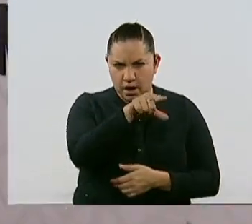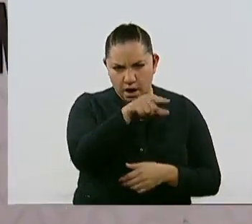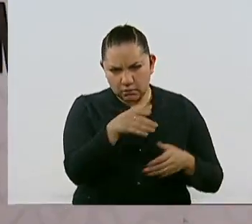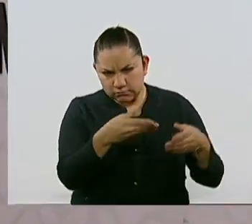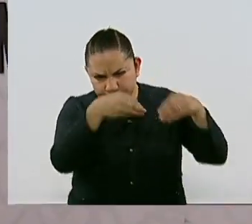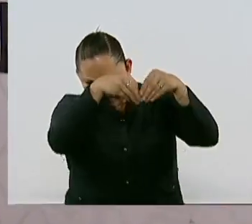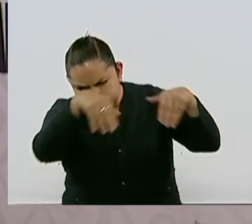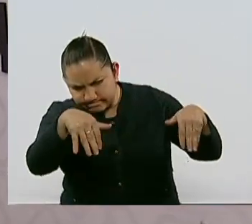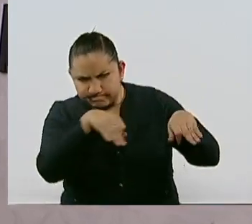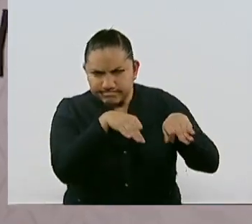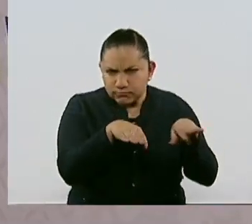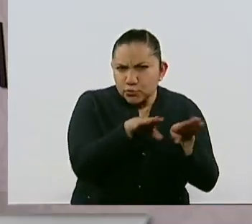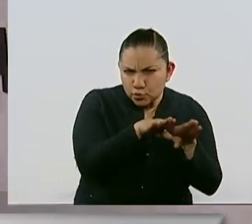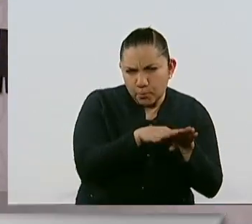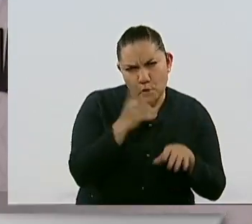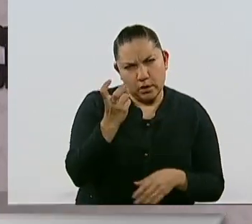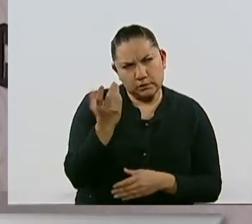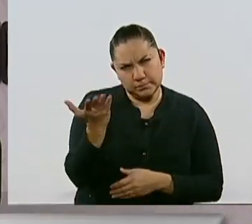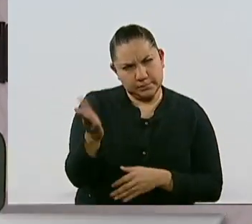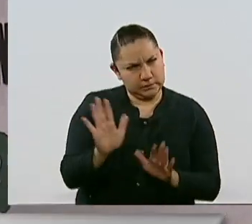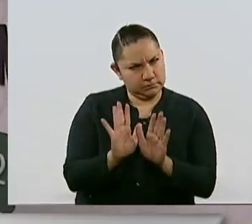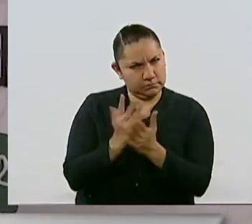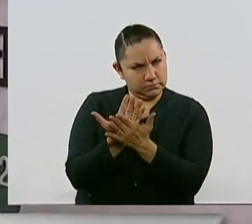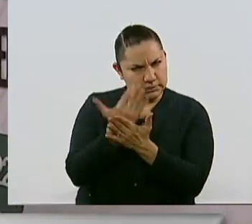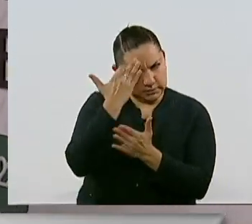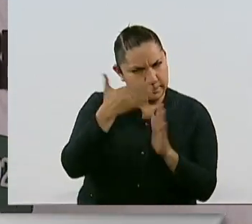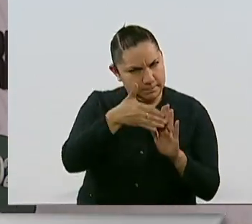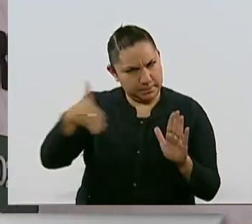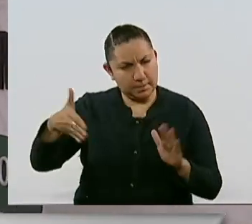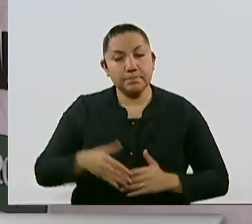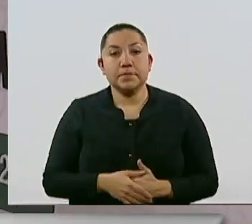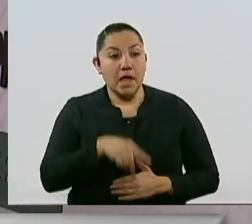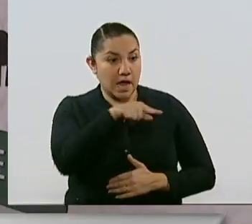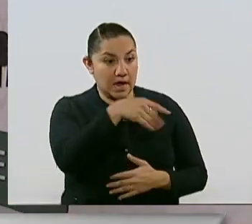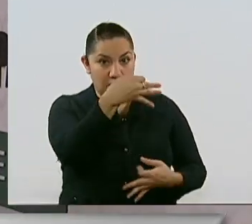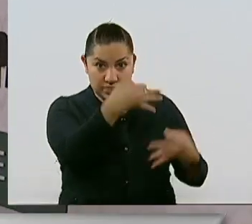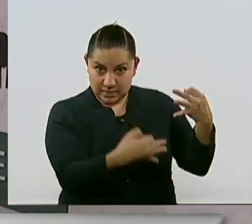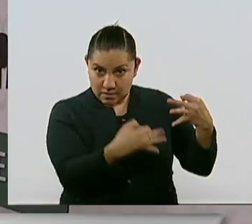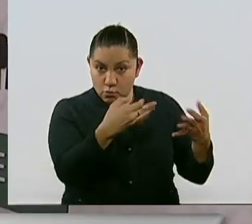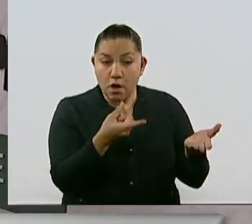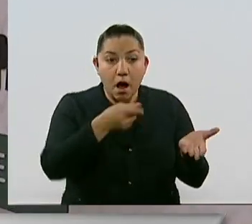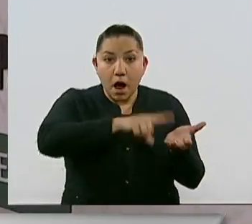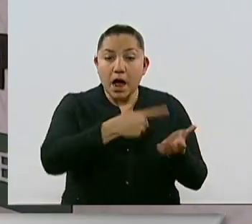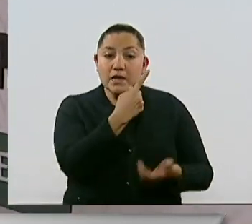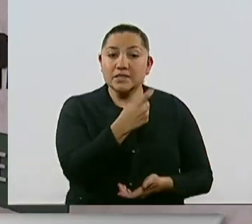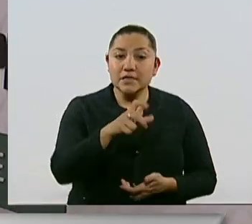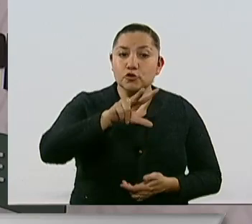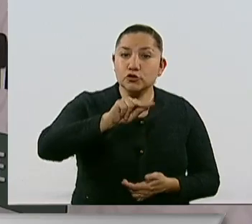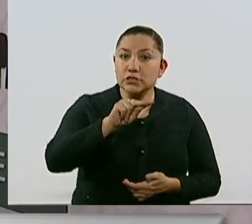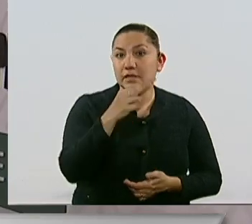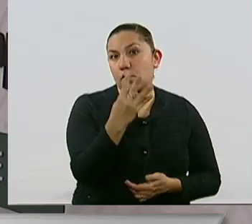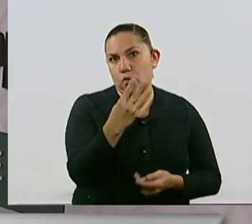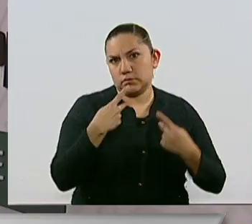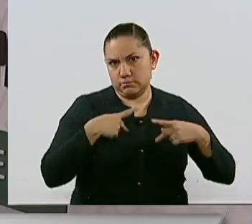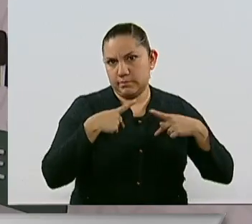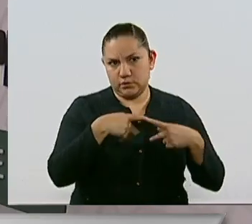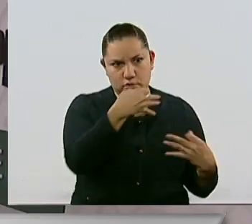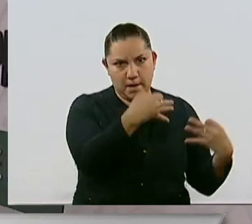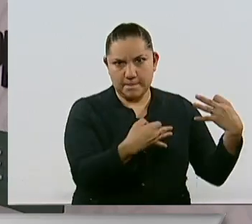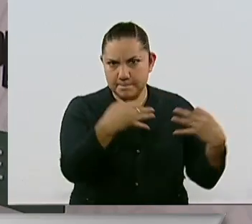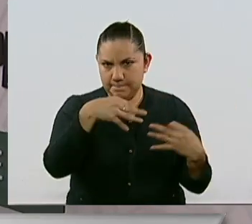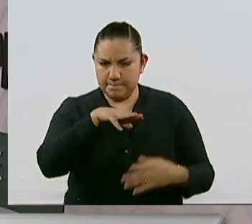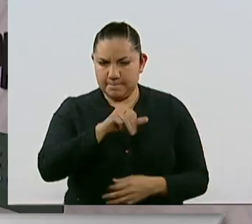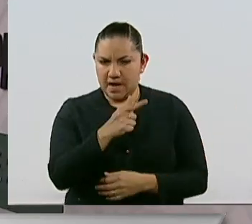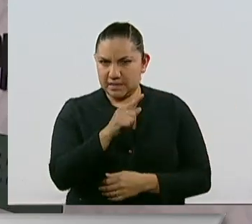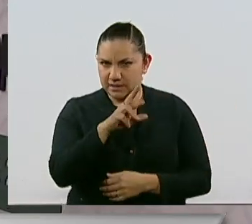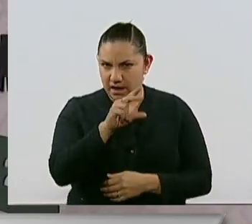Este es un tribunal que tiene 184 magistrados, de los cuales hay